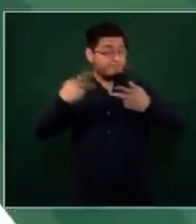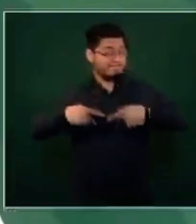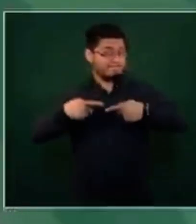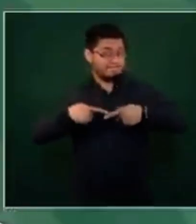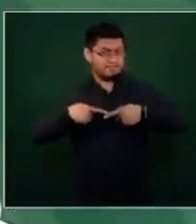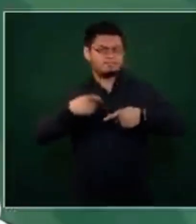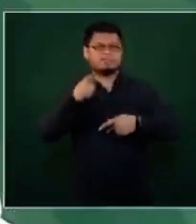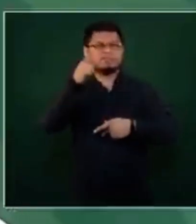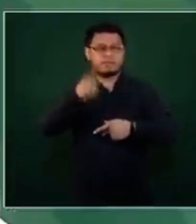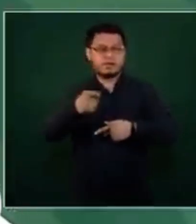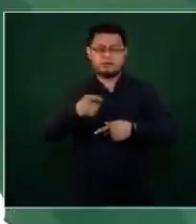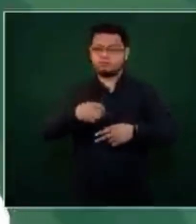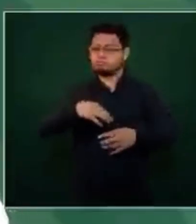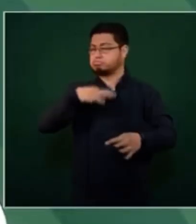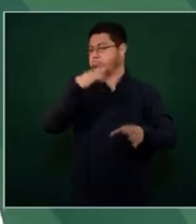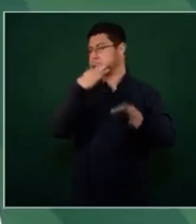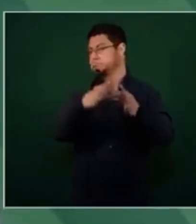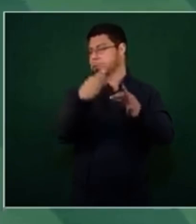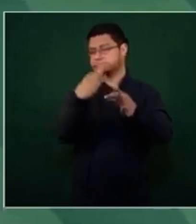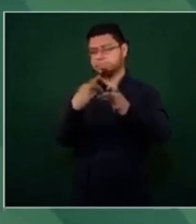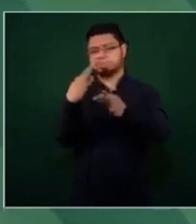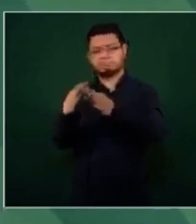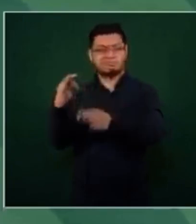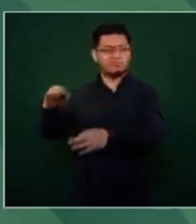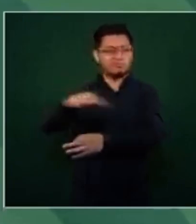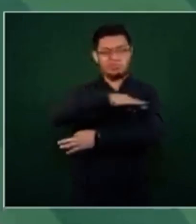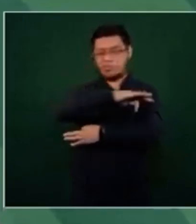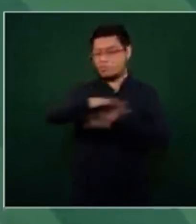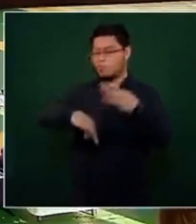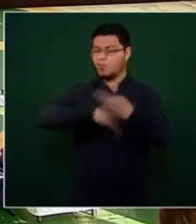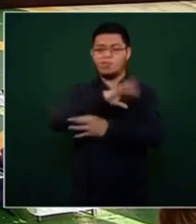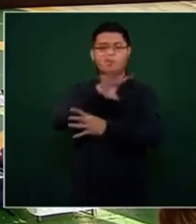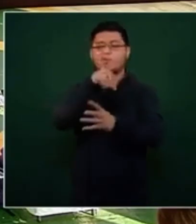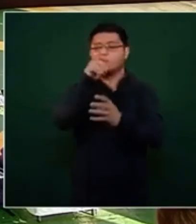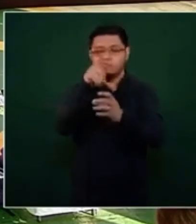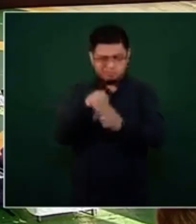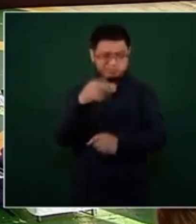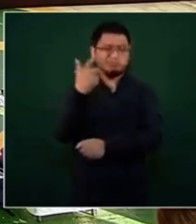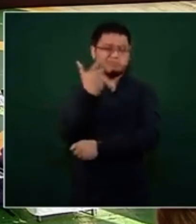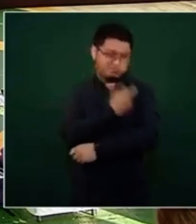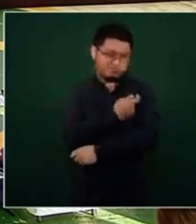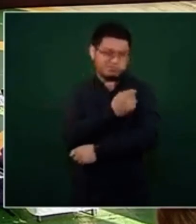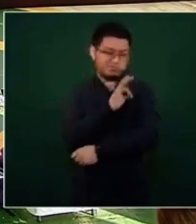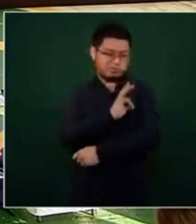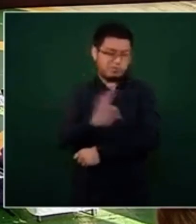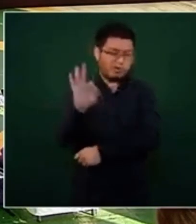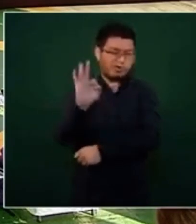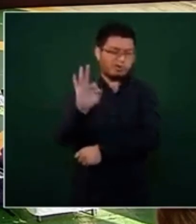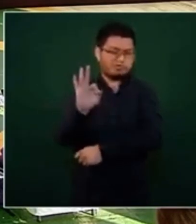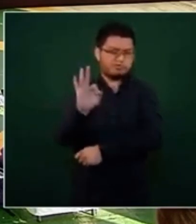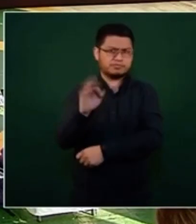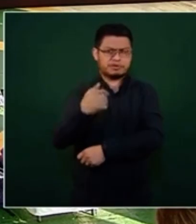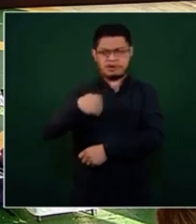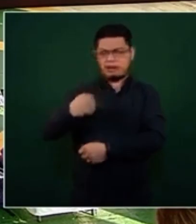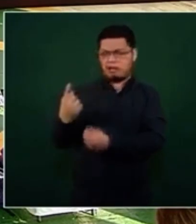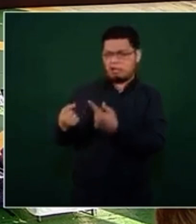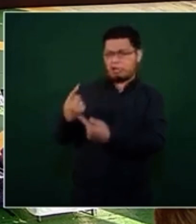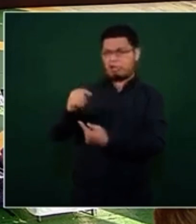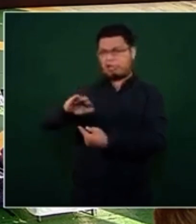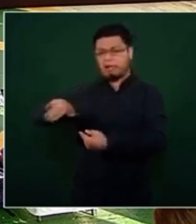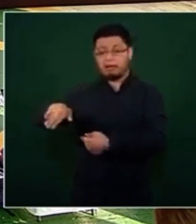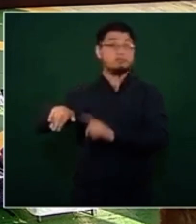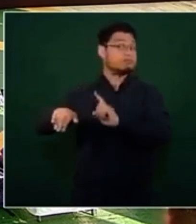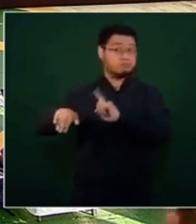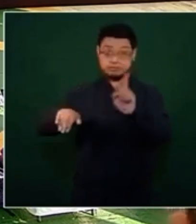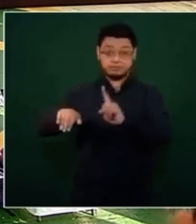tenemos vacuna completa para todas y todos y no nos limitaremos a completar cada una de las fases de este programa.